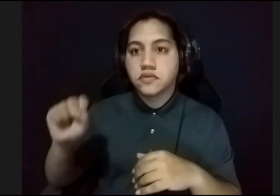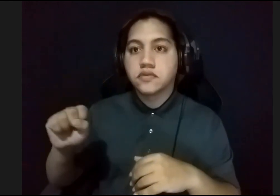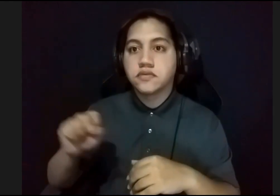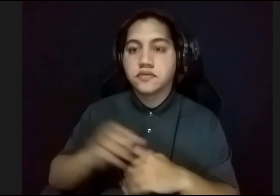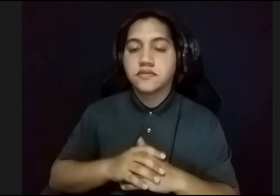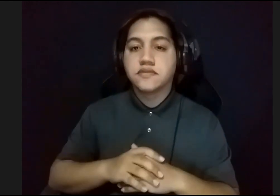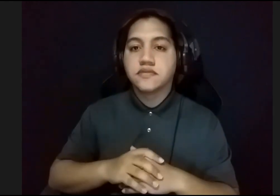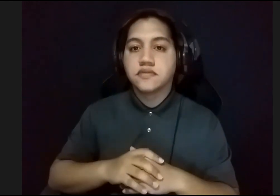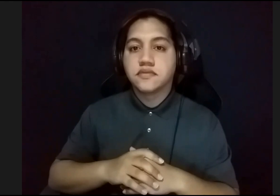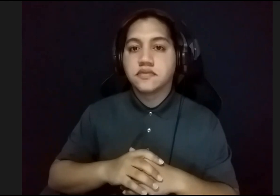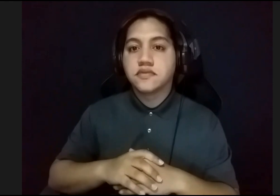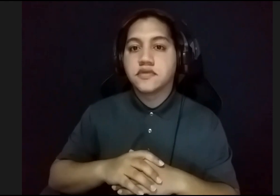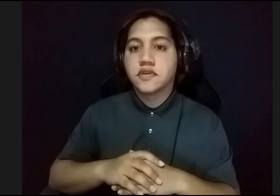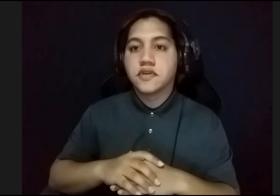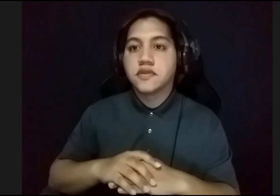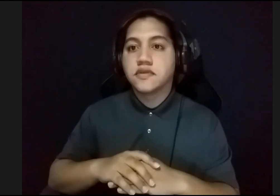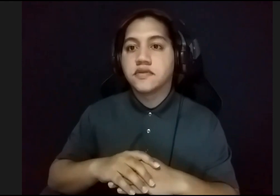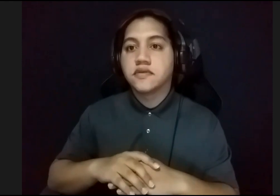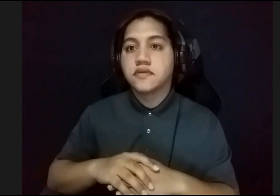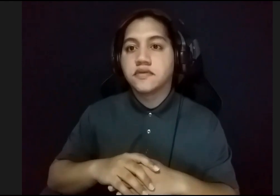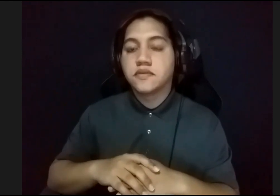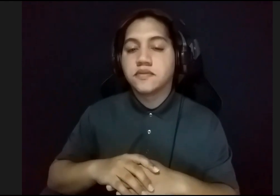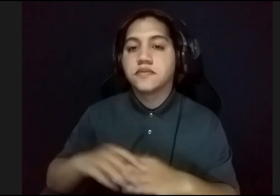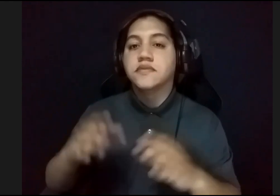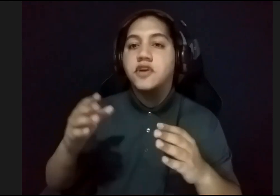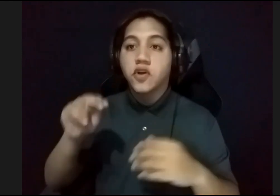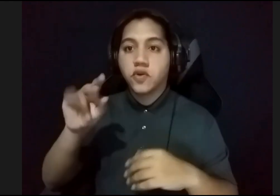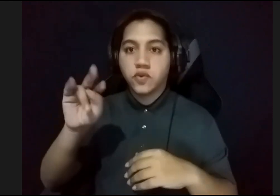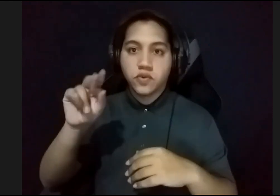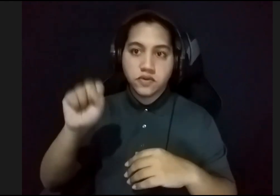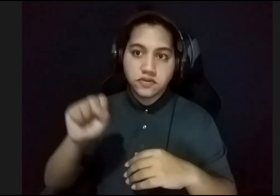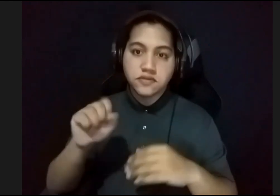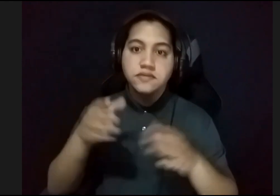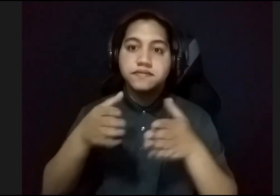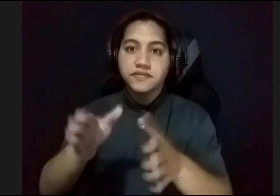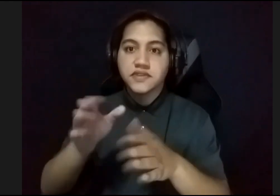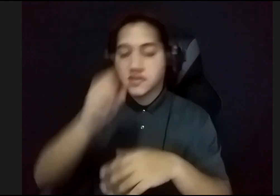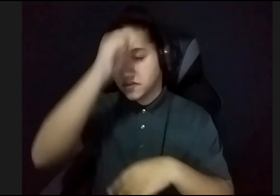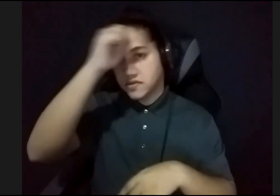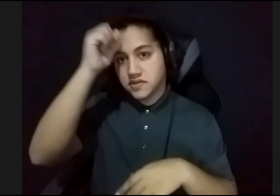Que el bar se encuentra en donde está actualmente Nonos, calle San Sebastián, esquina Cristo.